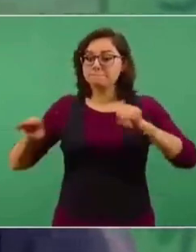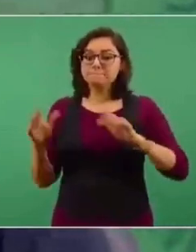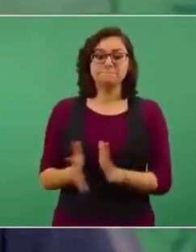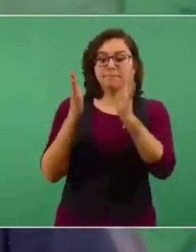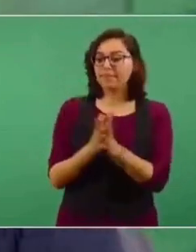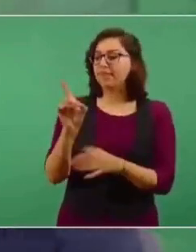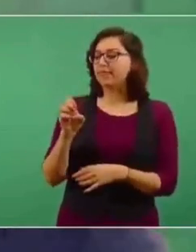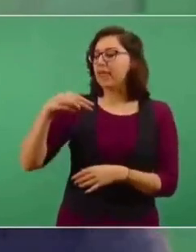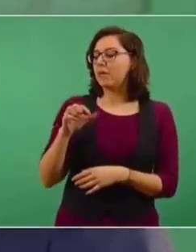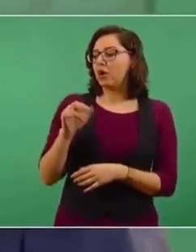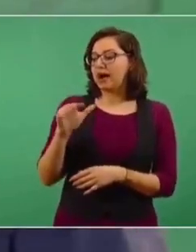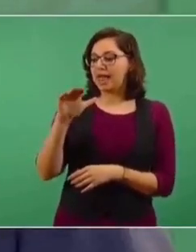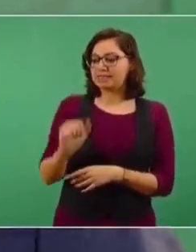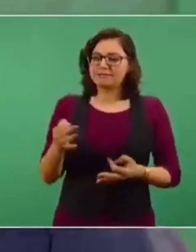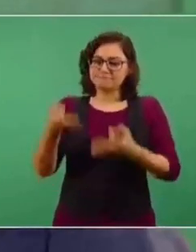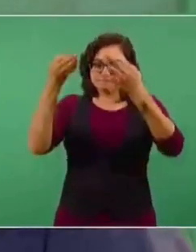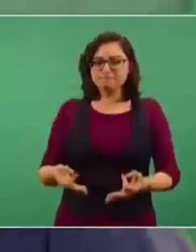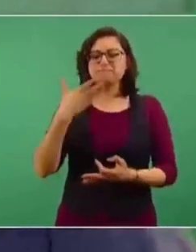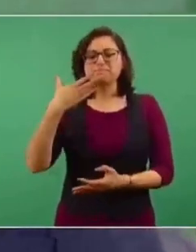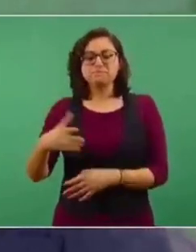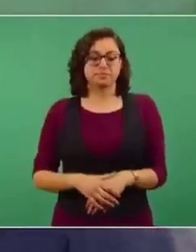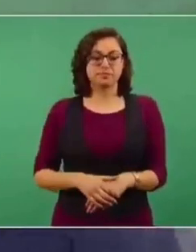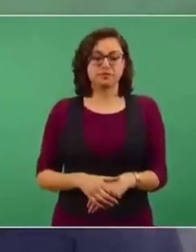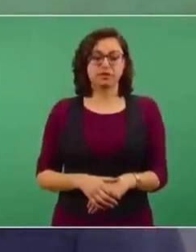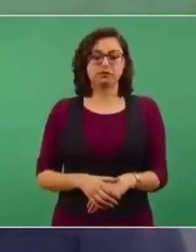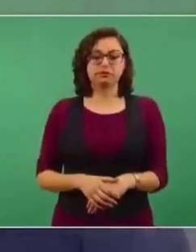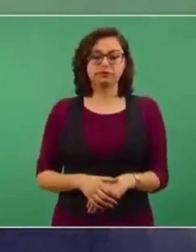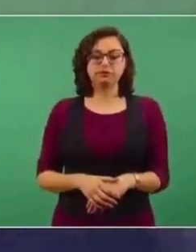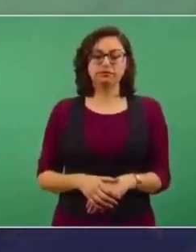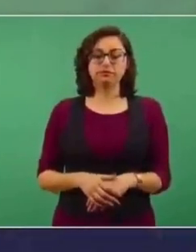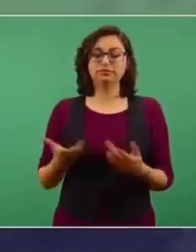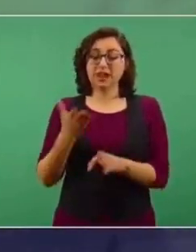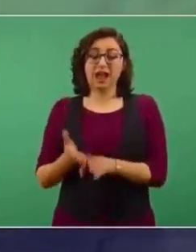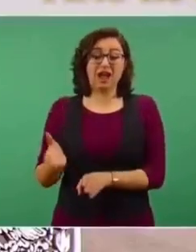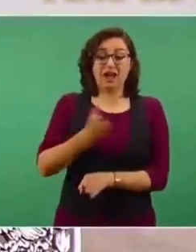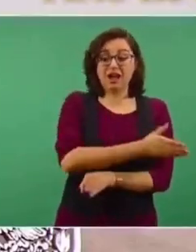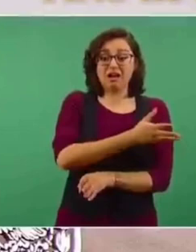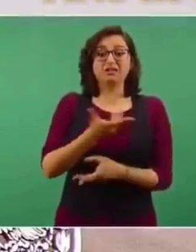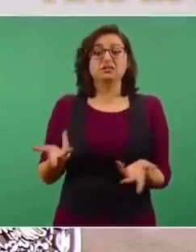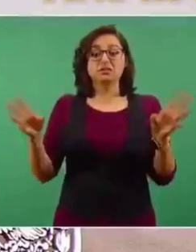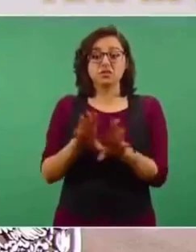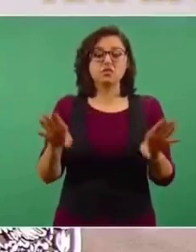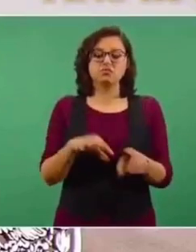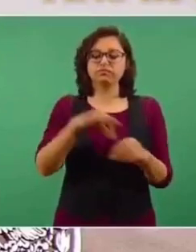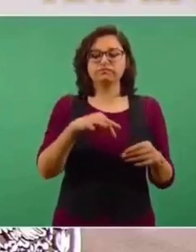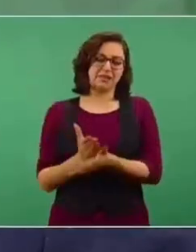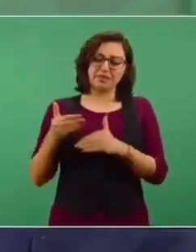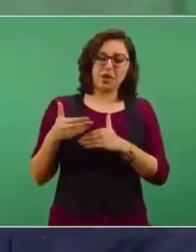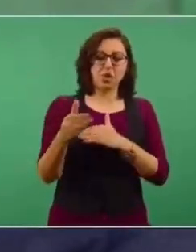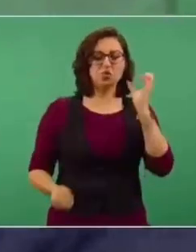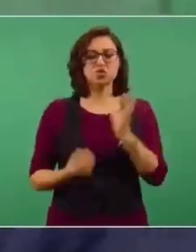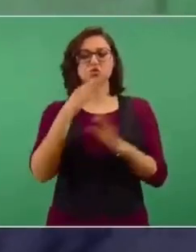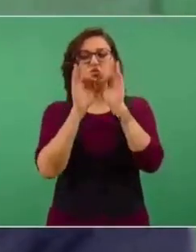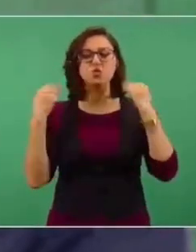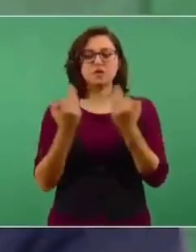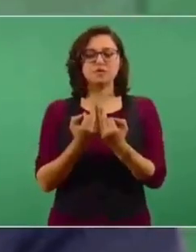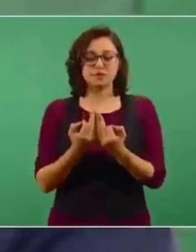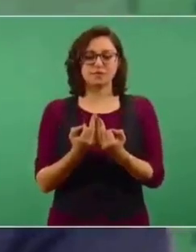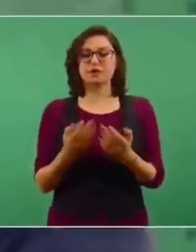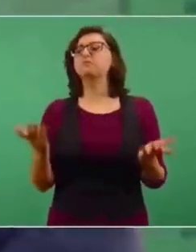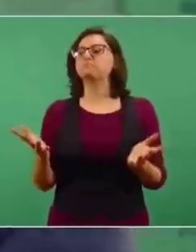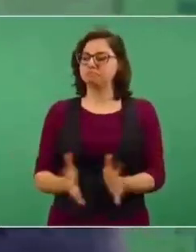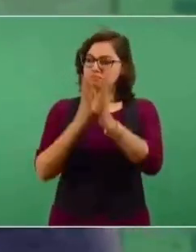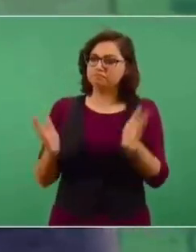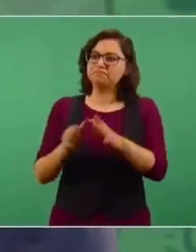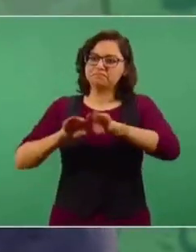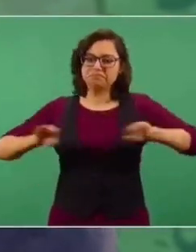que no suceda lo de antes, de que predominaban los fraudes electorales. Hacer valer